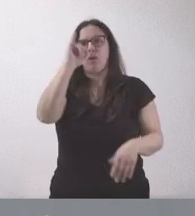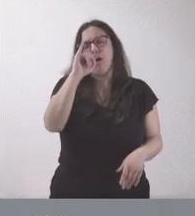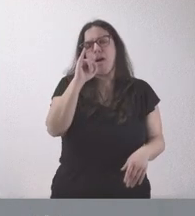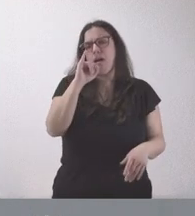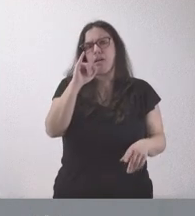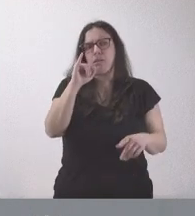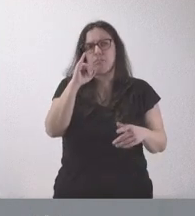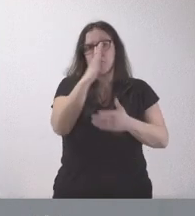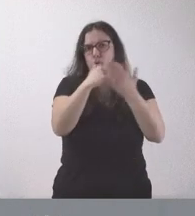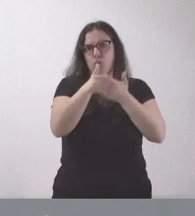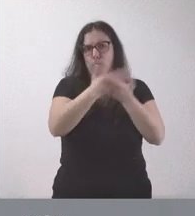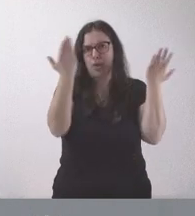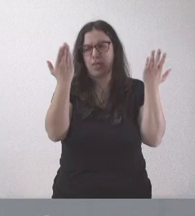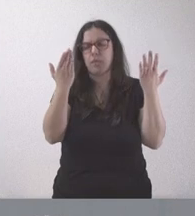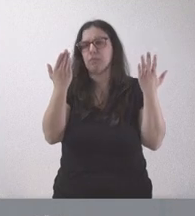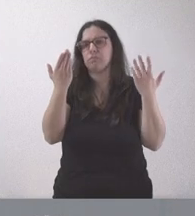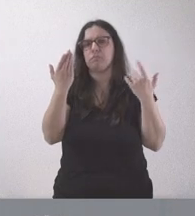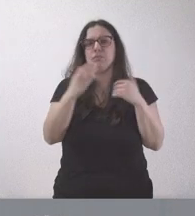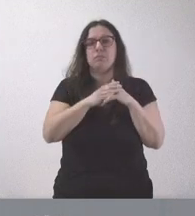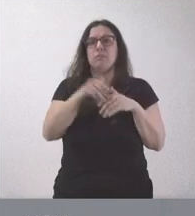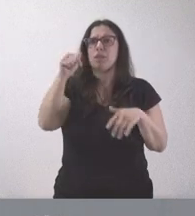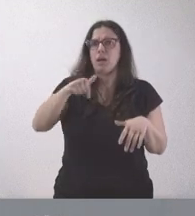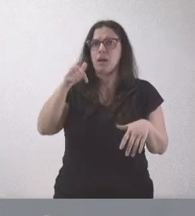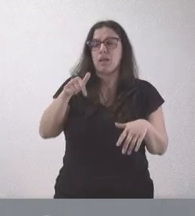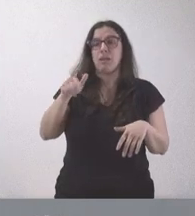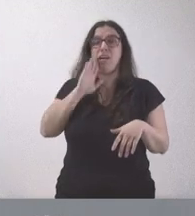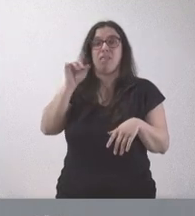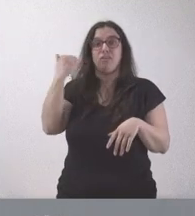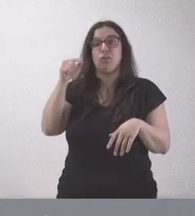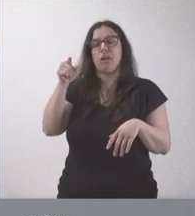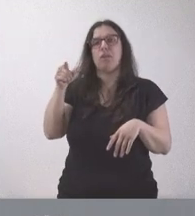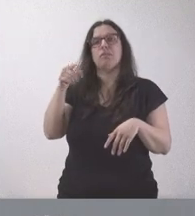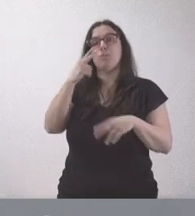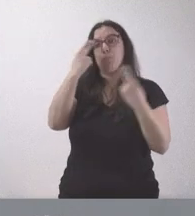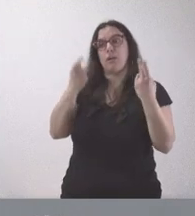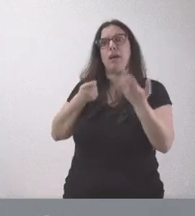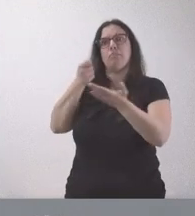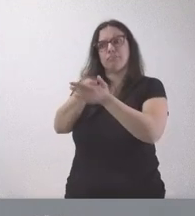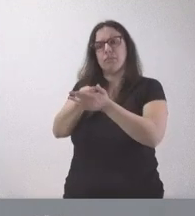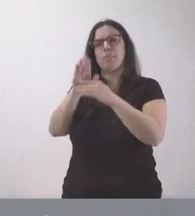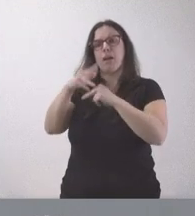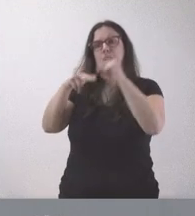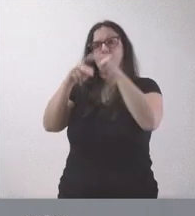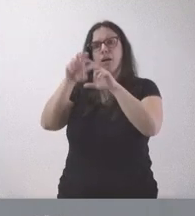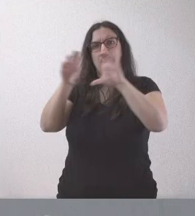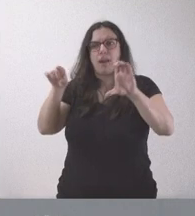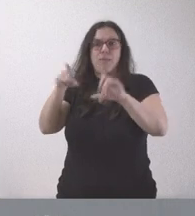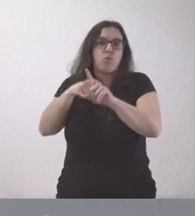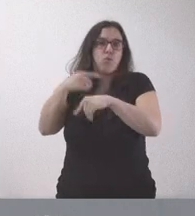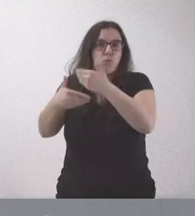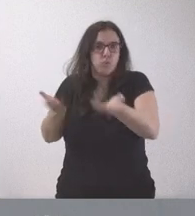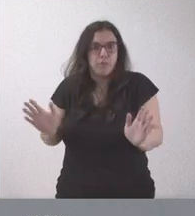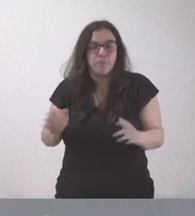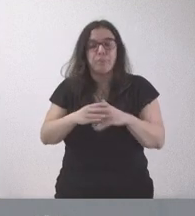conjunto de la comunidad autónoma. Aquí hubo una aportación pública, como le digo, y dio lugar a una nave que está teniendo su uso. No